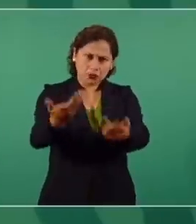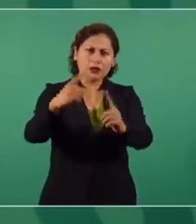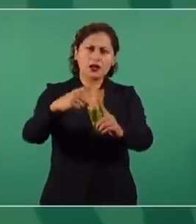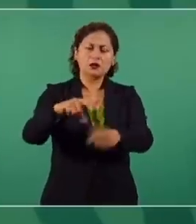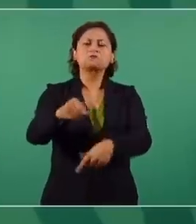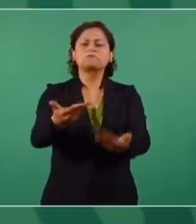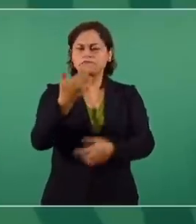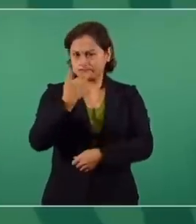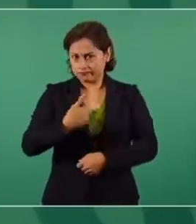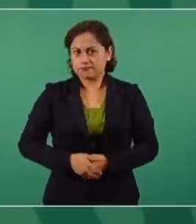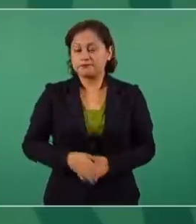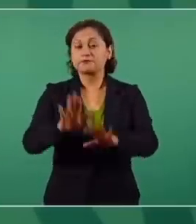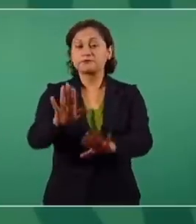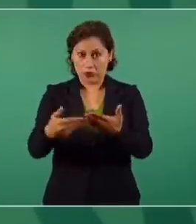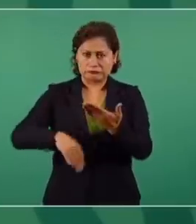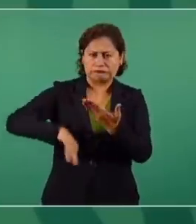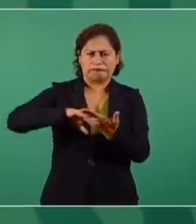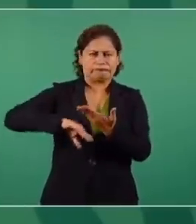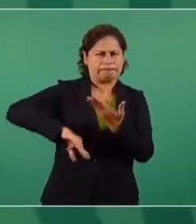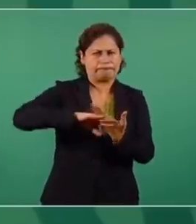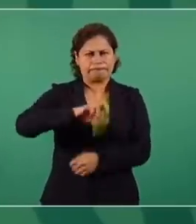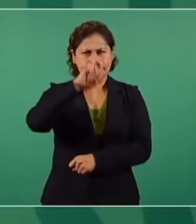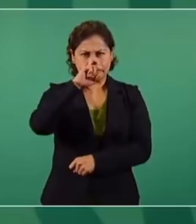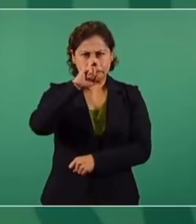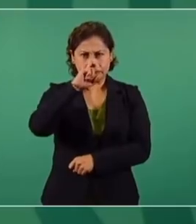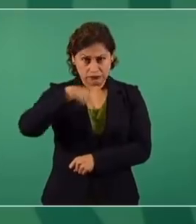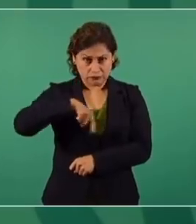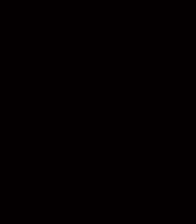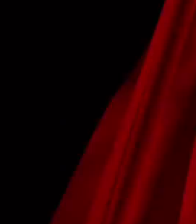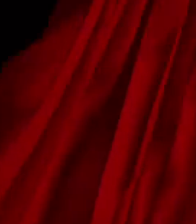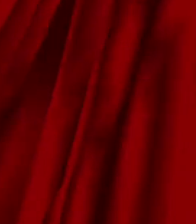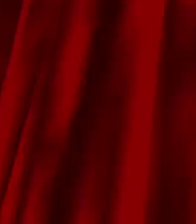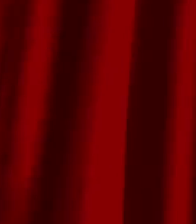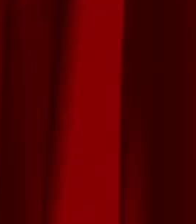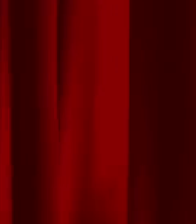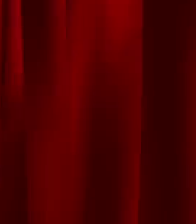Y no se ha censurado a nadie. Y vamos a seguir respetando las libertades.